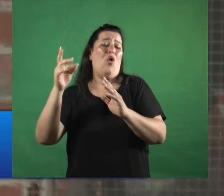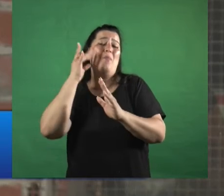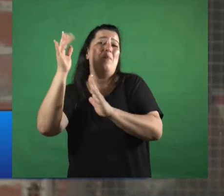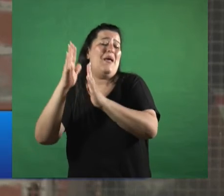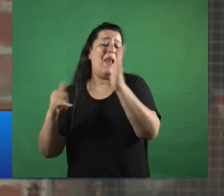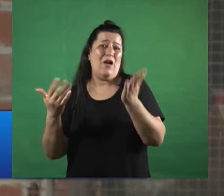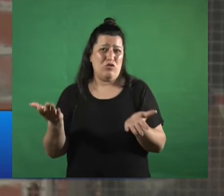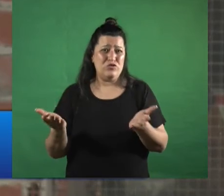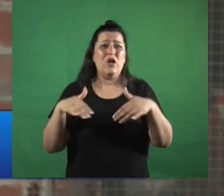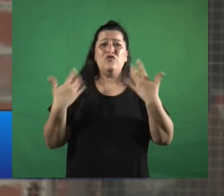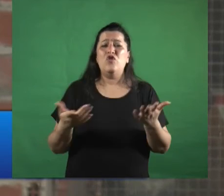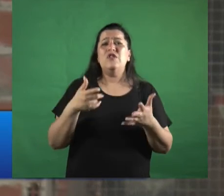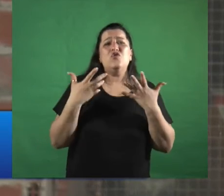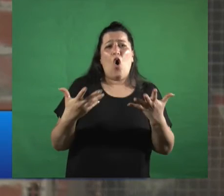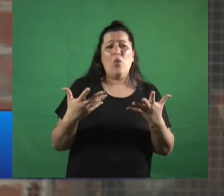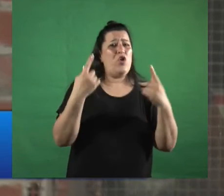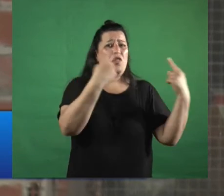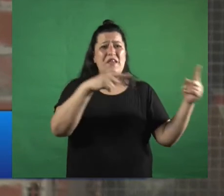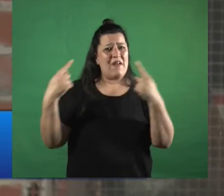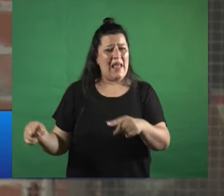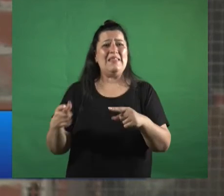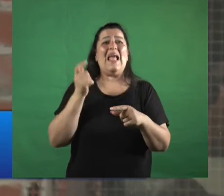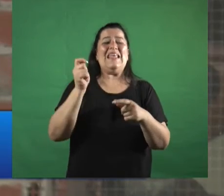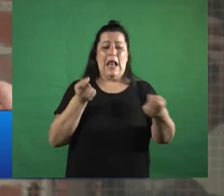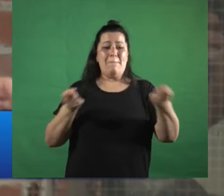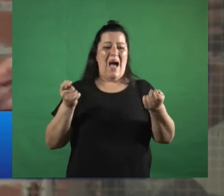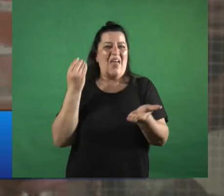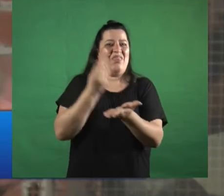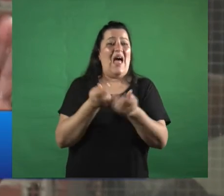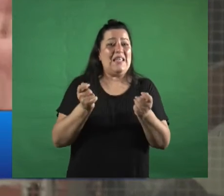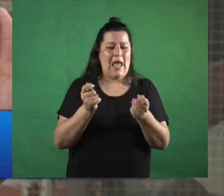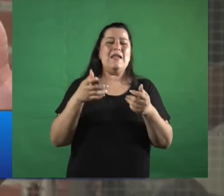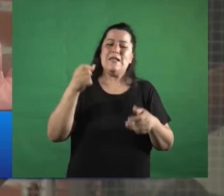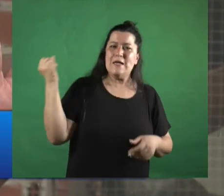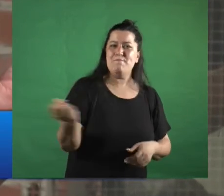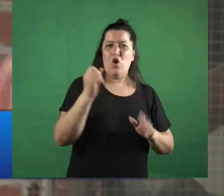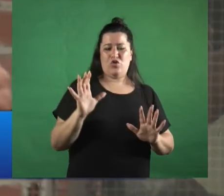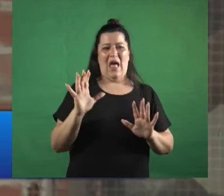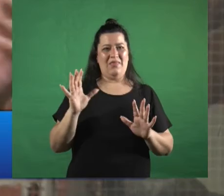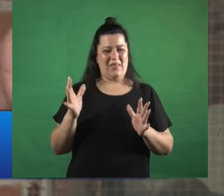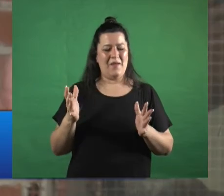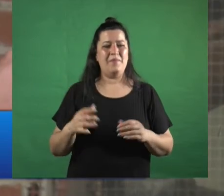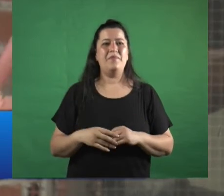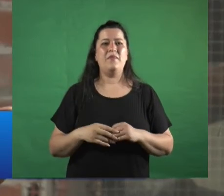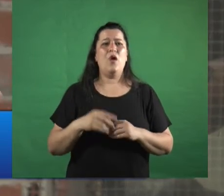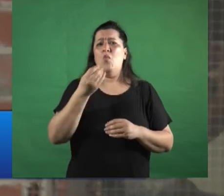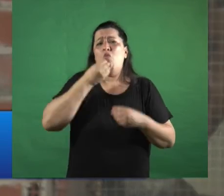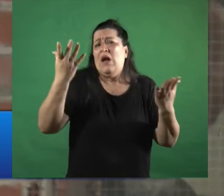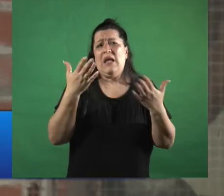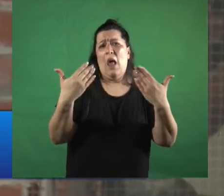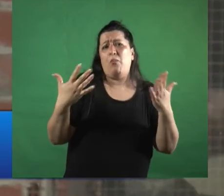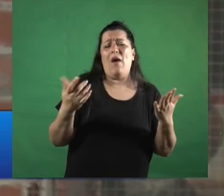obviamente que es diferente quien conduzca digo no tendría que ser un patrimonio podrían cualquiera ser